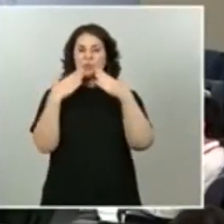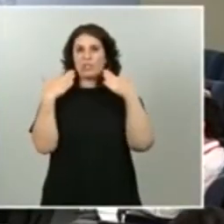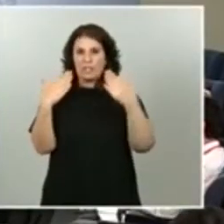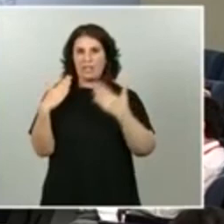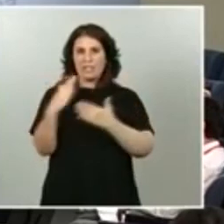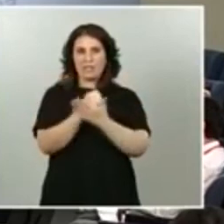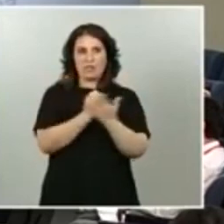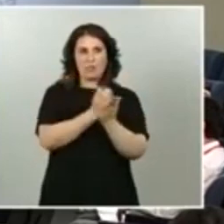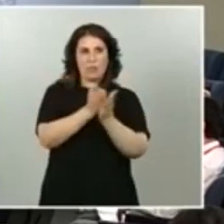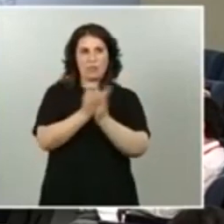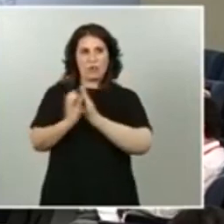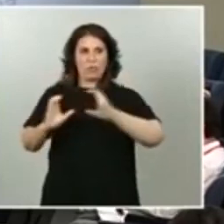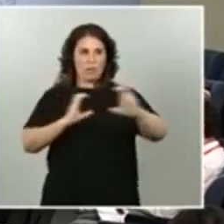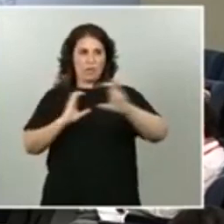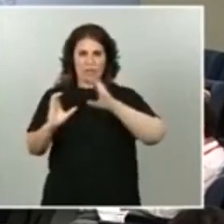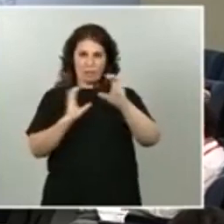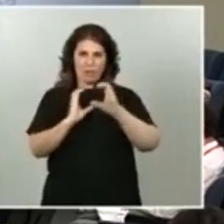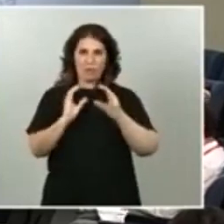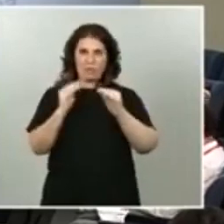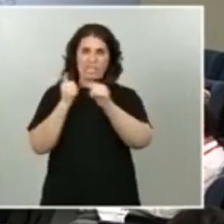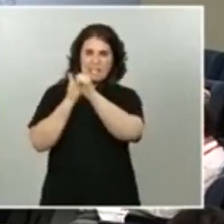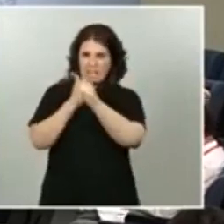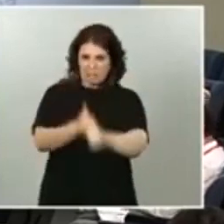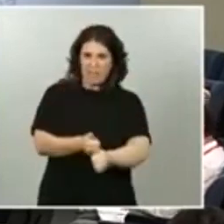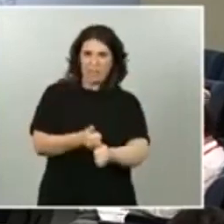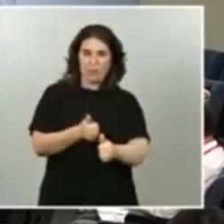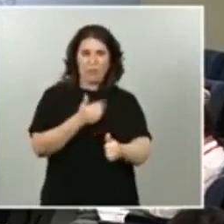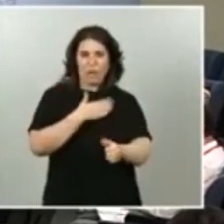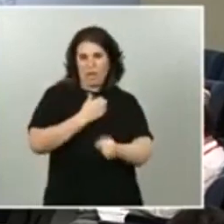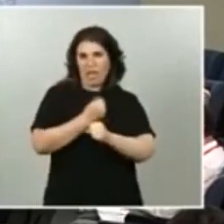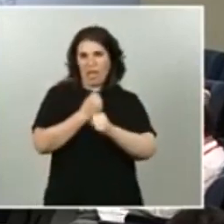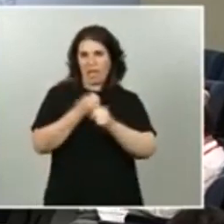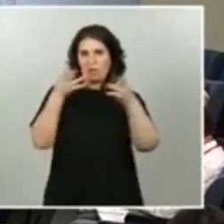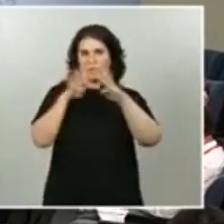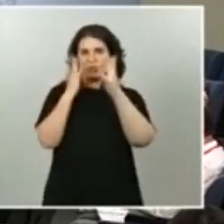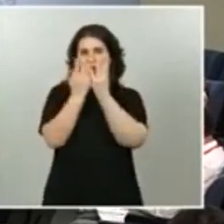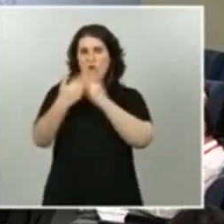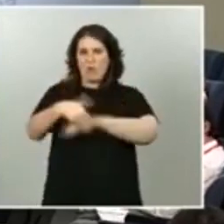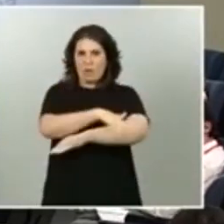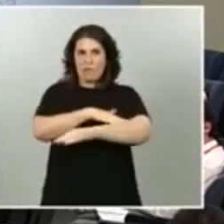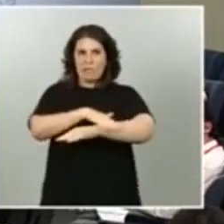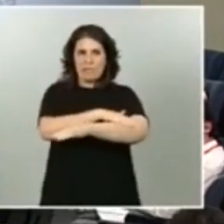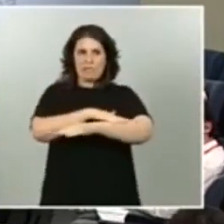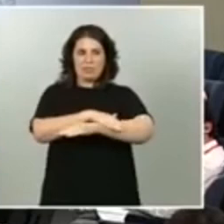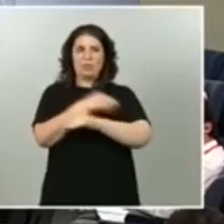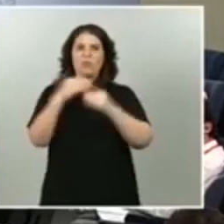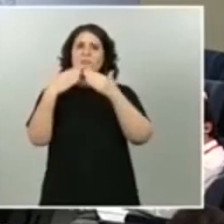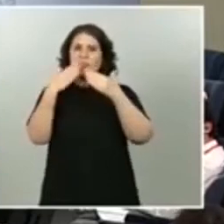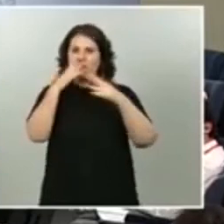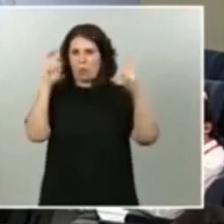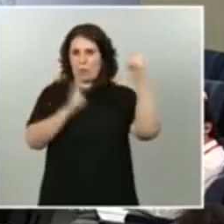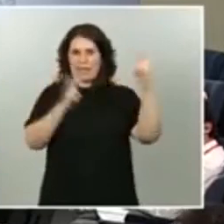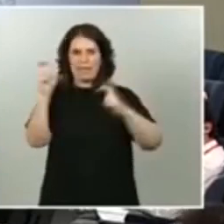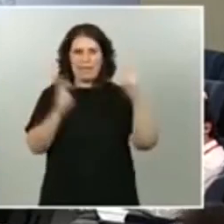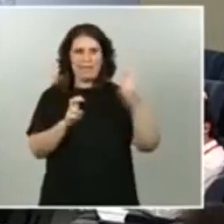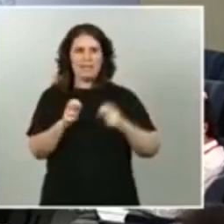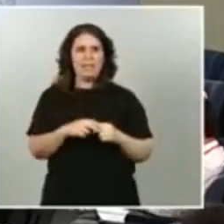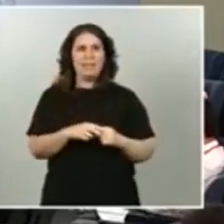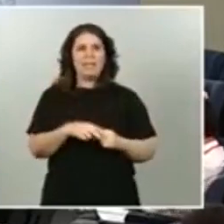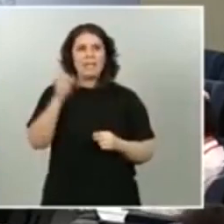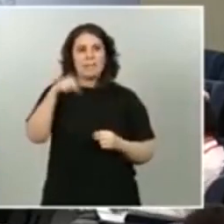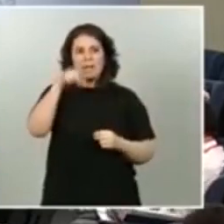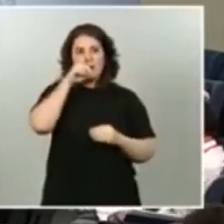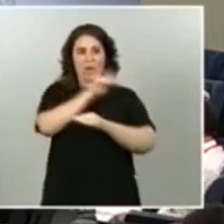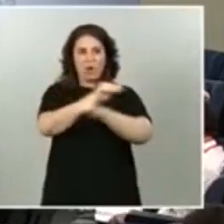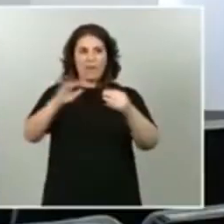comunicación como siempre el seguimiento a la tarea del consejo de ministros su presencia en esta sala y recordando a todos los ciudadanos como